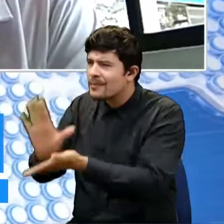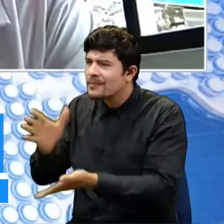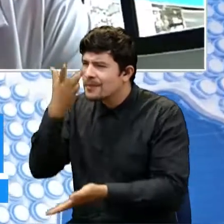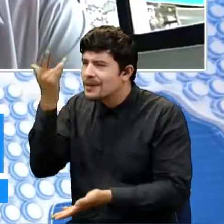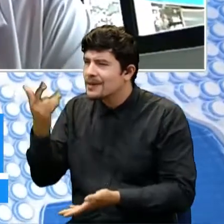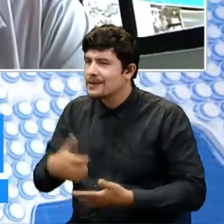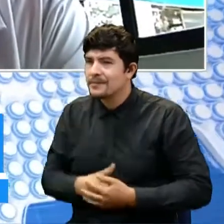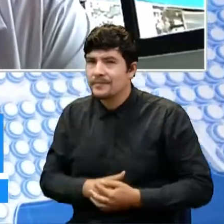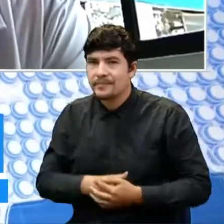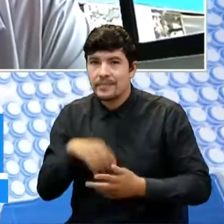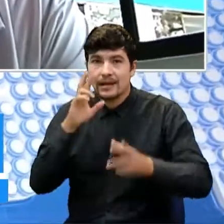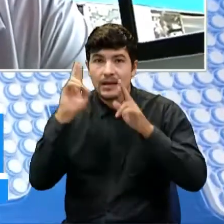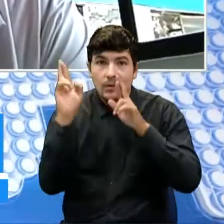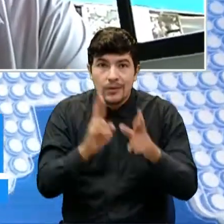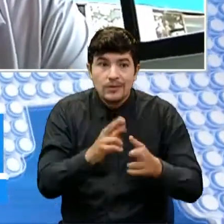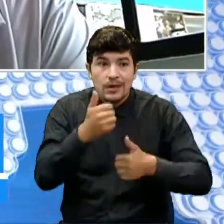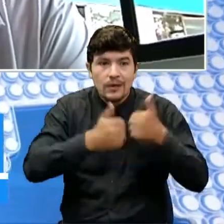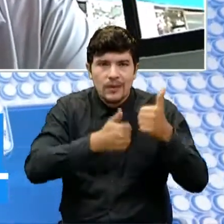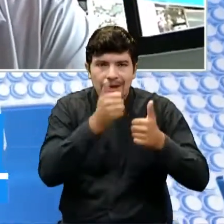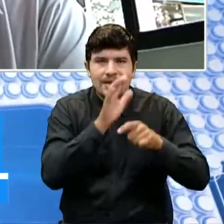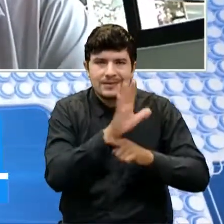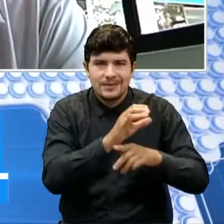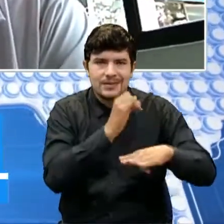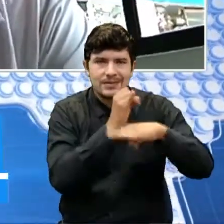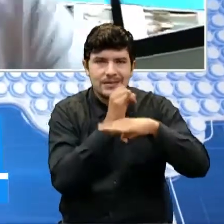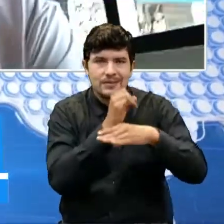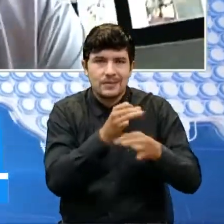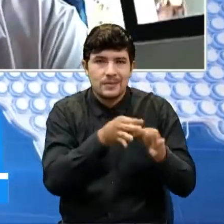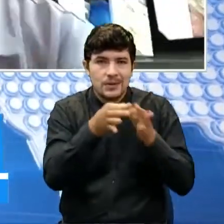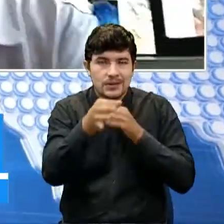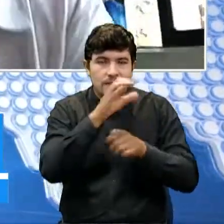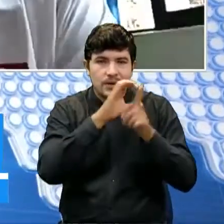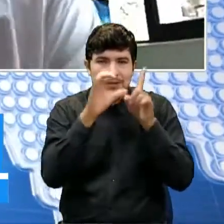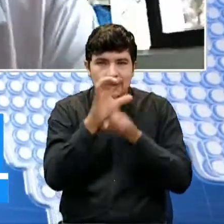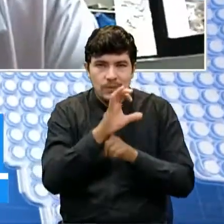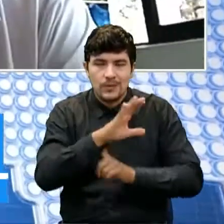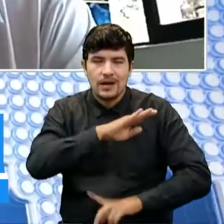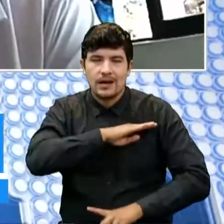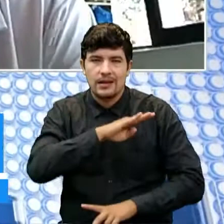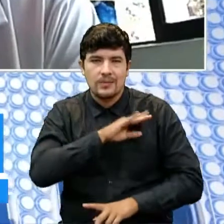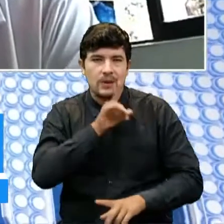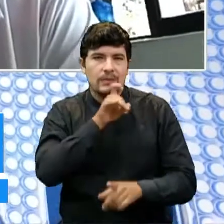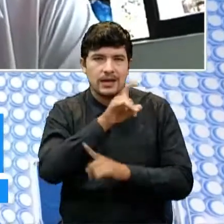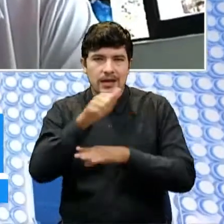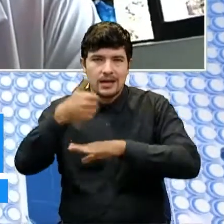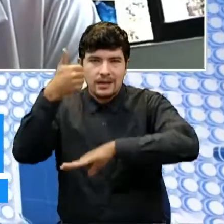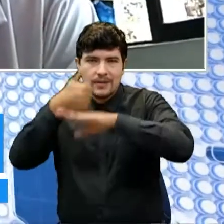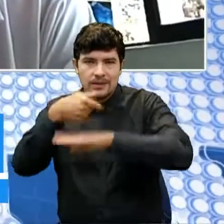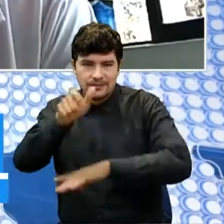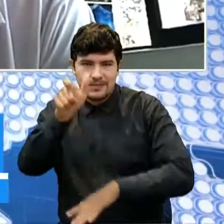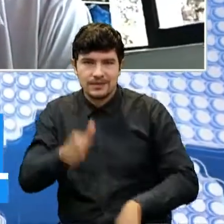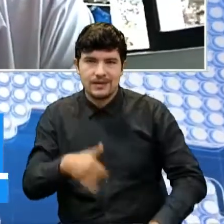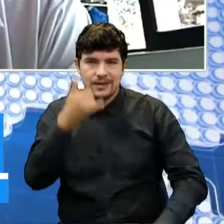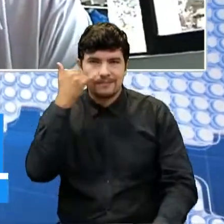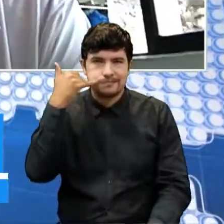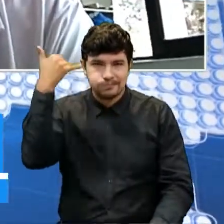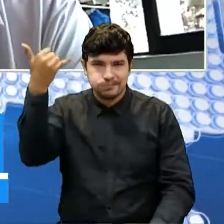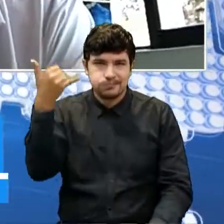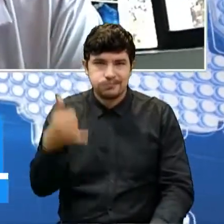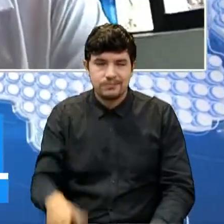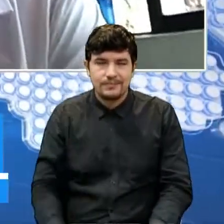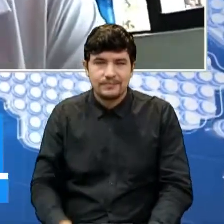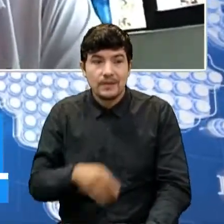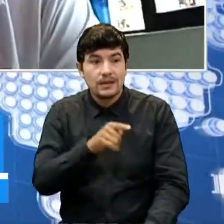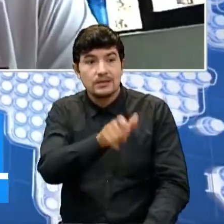Lo que se resalta es la forma como el Instituto Municipal de Cultura y la Alcaldía de Bucaramanga, en cabeza del ingeniero Juan Carlos Cárdenas,